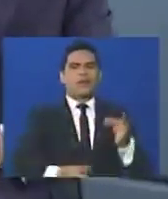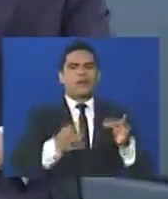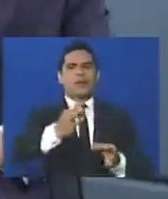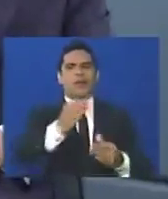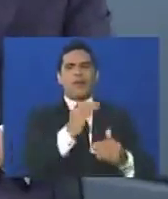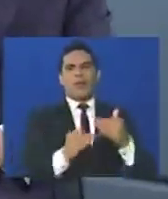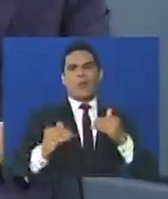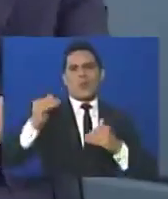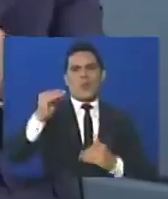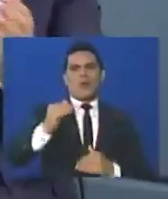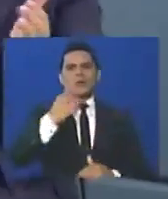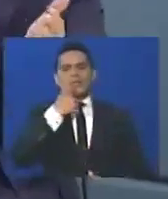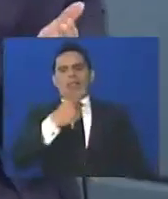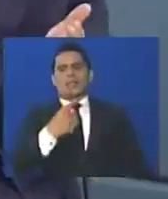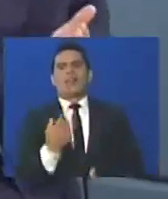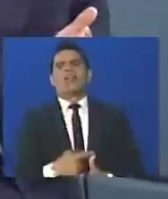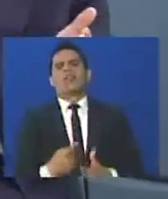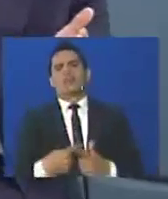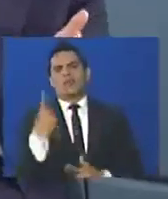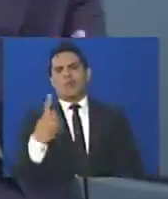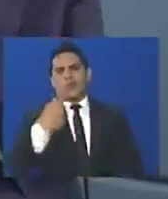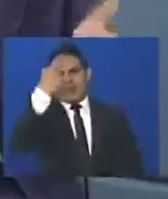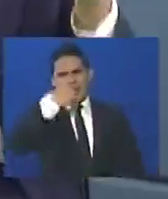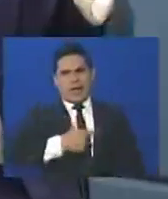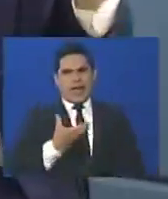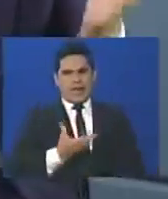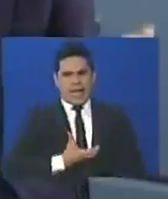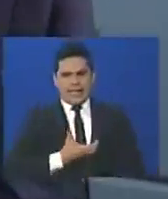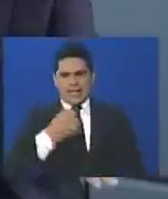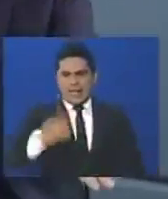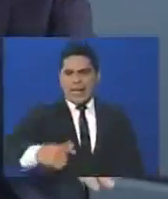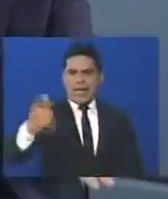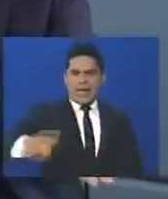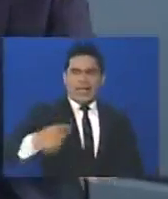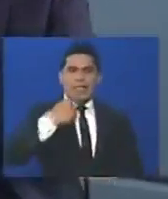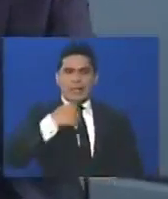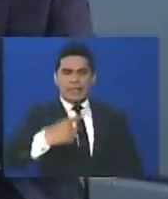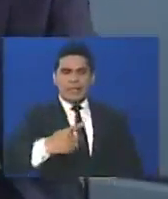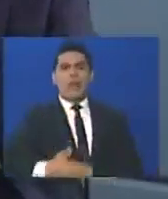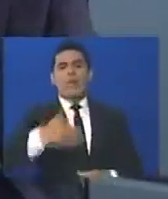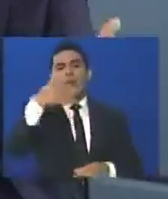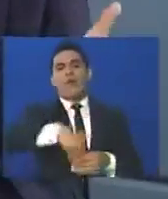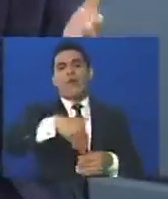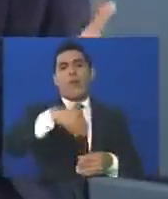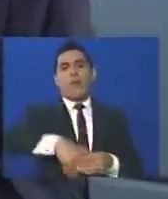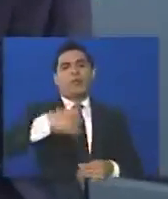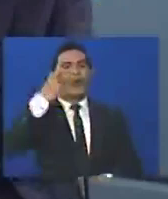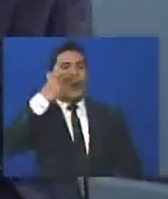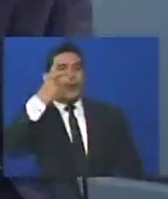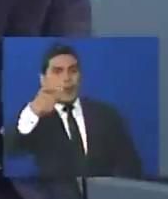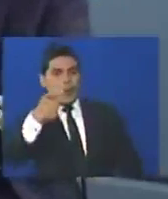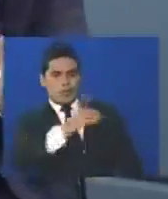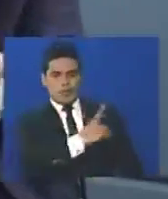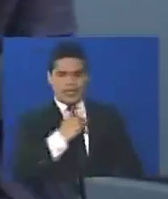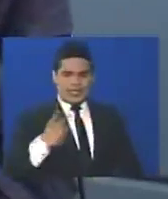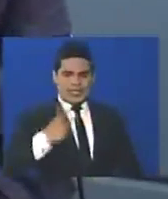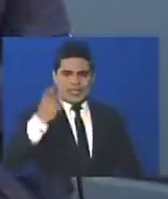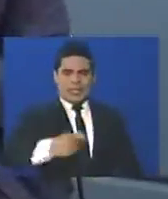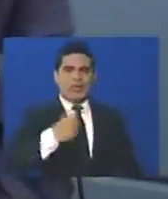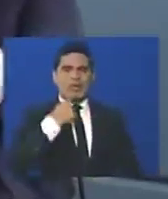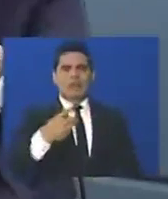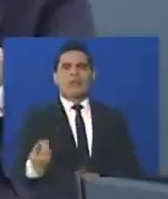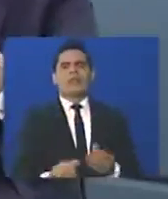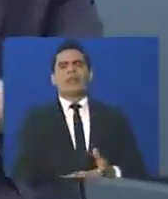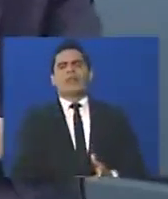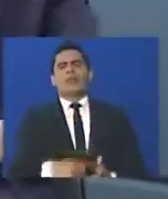Supremo de Justicia. Es decir, mientras un alcalde es designado por la voluntad del pueblo, hay un deseo del pueblo, estos